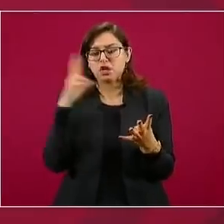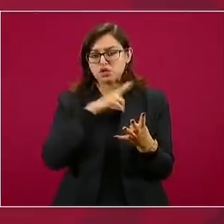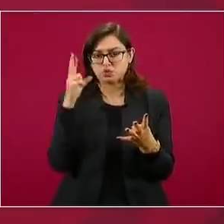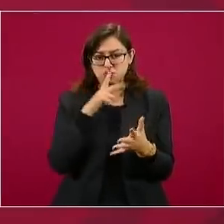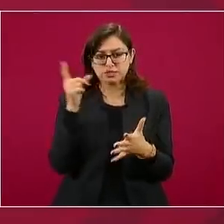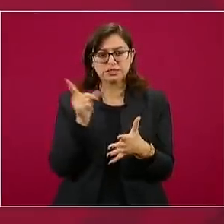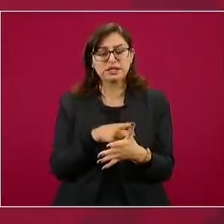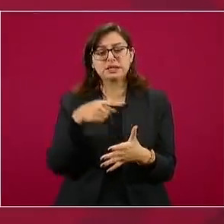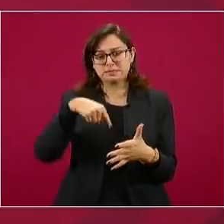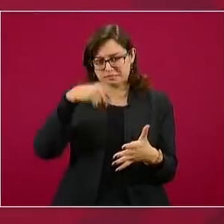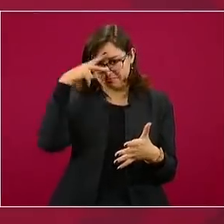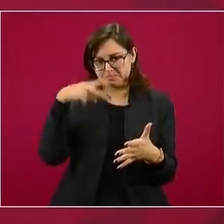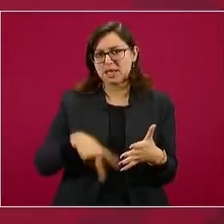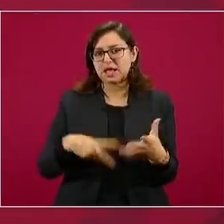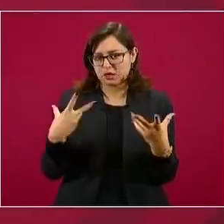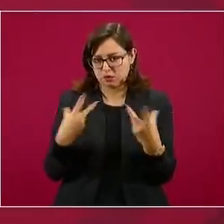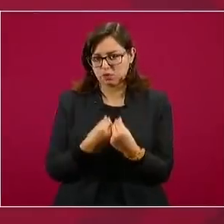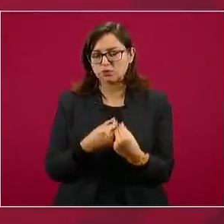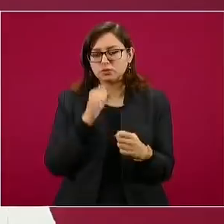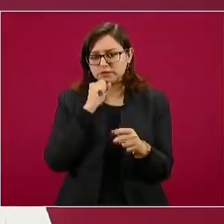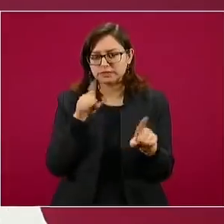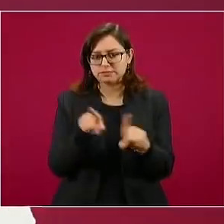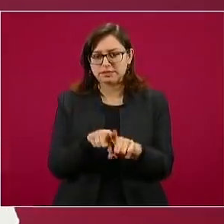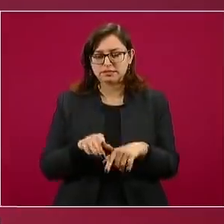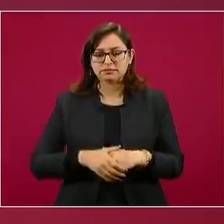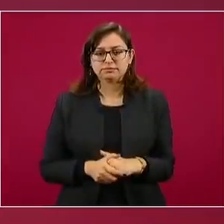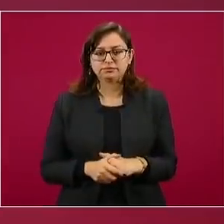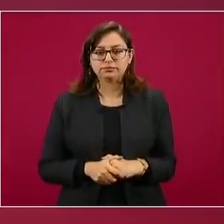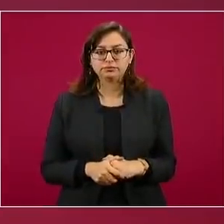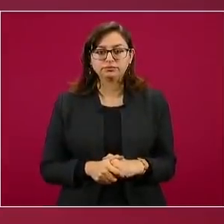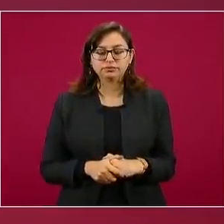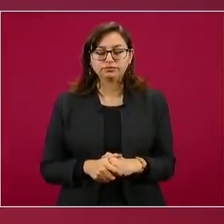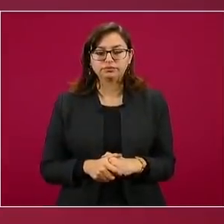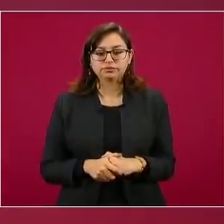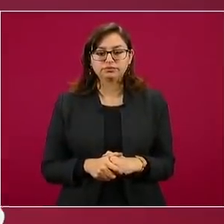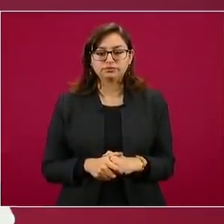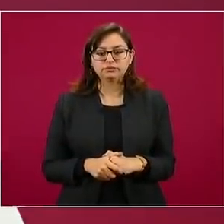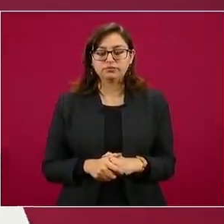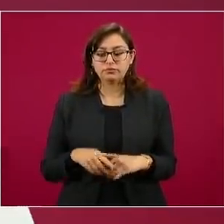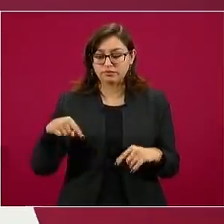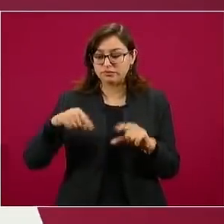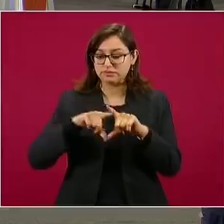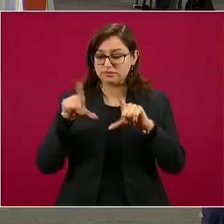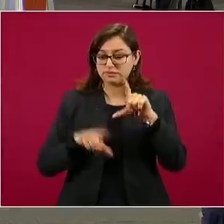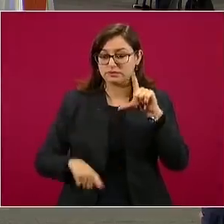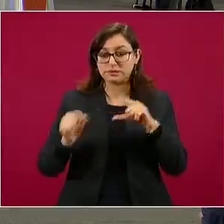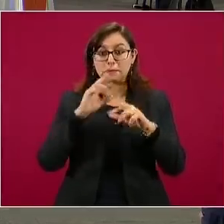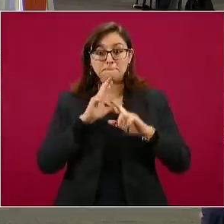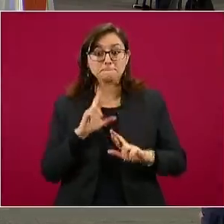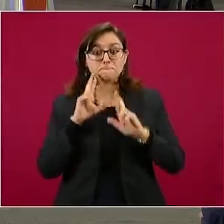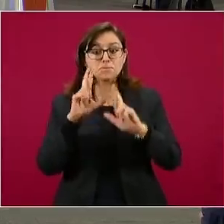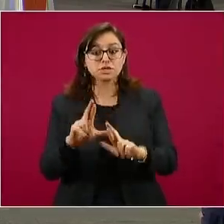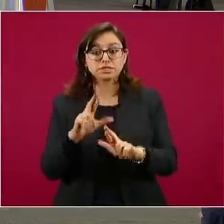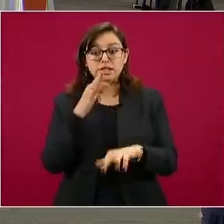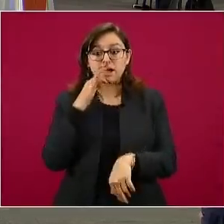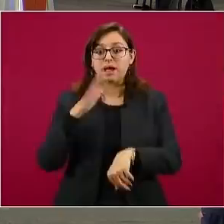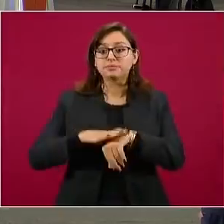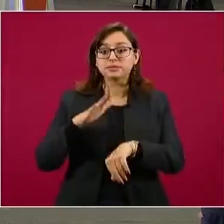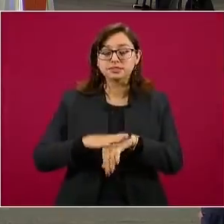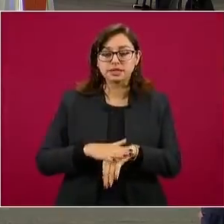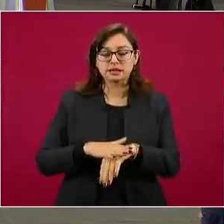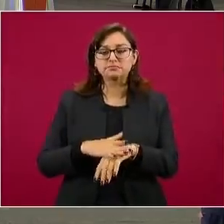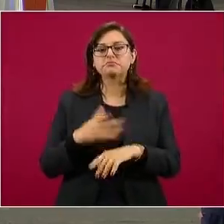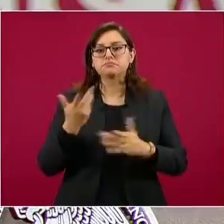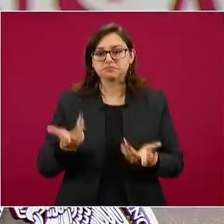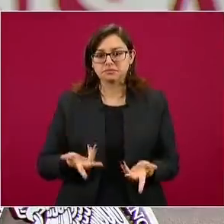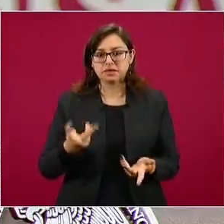se une a este grupo de países. Los resultados de los pacientes mexicanos van a ser reportados a los